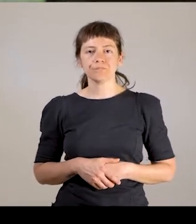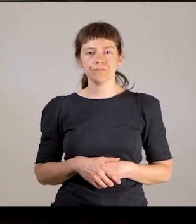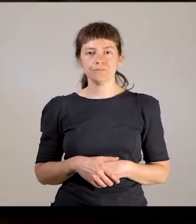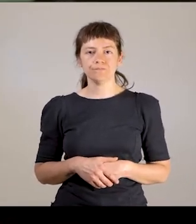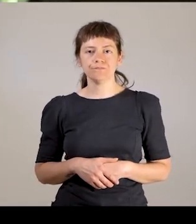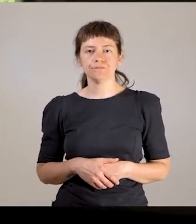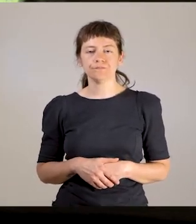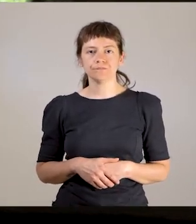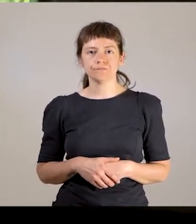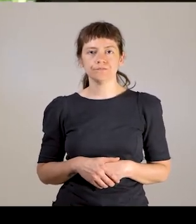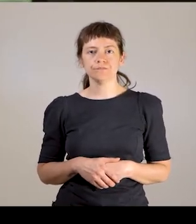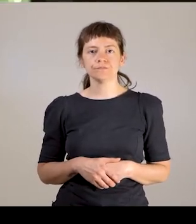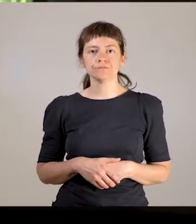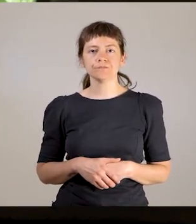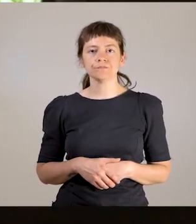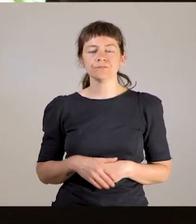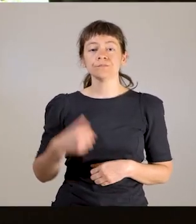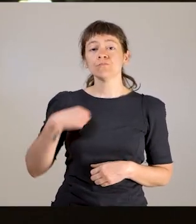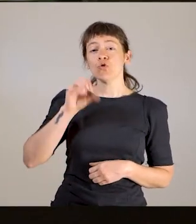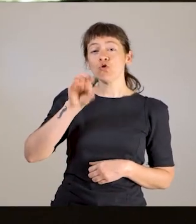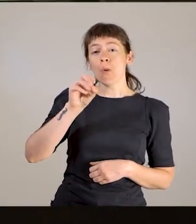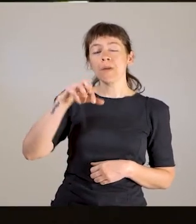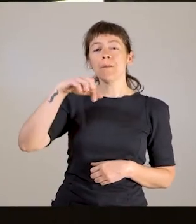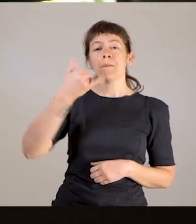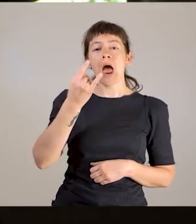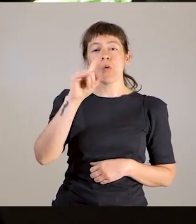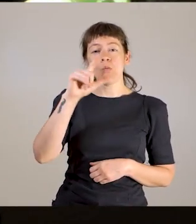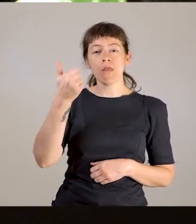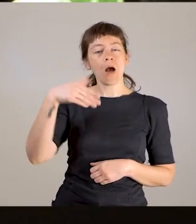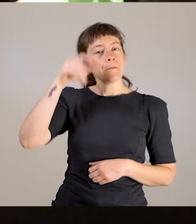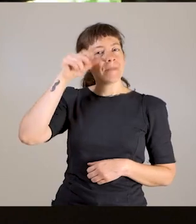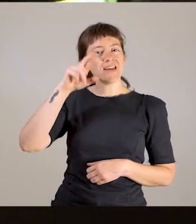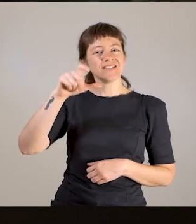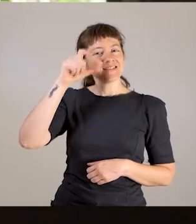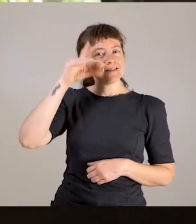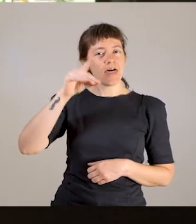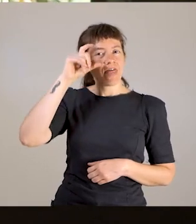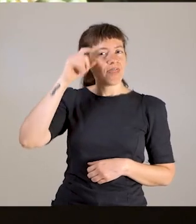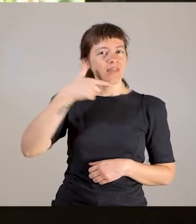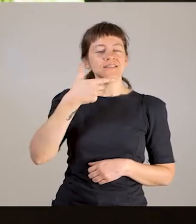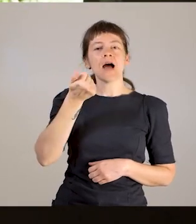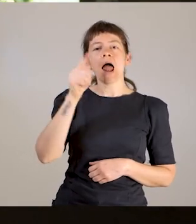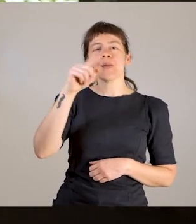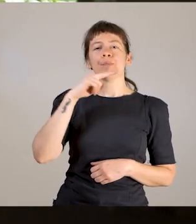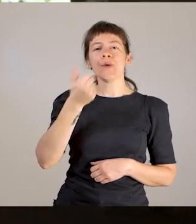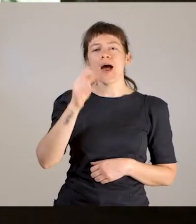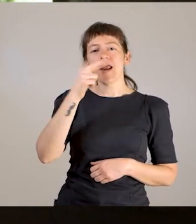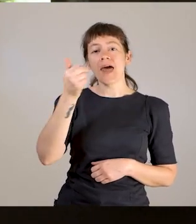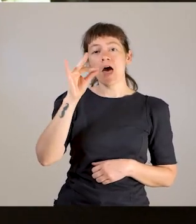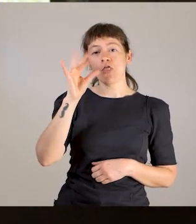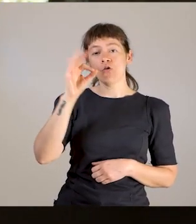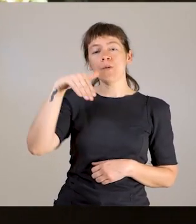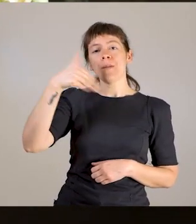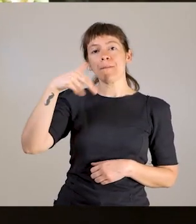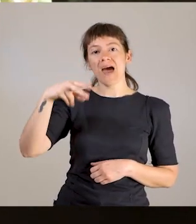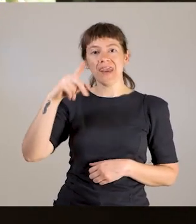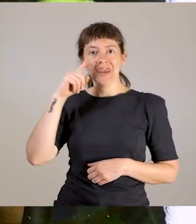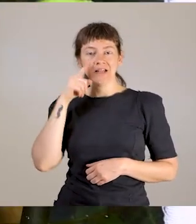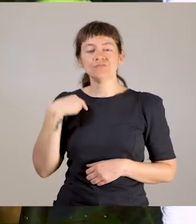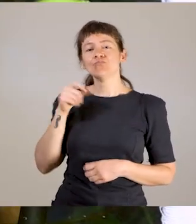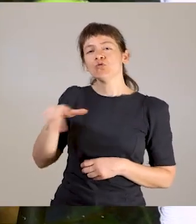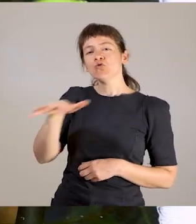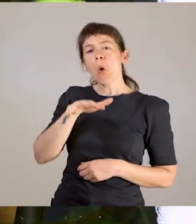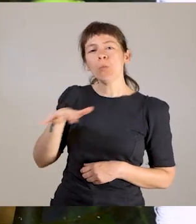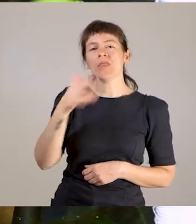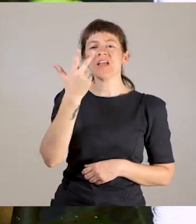Una mujer se sienta en una silla. Mi nombre es Paula Mercedes Alvarado Mamani, pertenezco a la comunidad Tres Zumbúes de La Matanza y